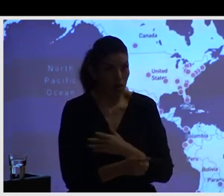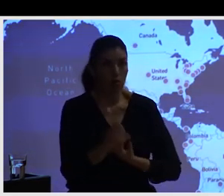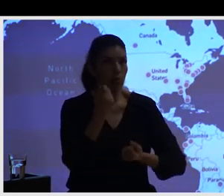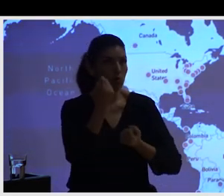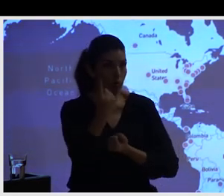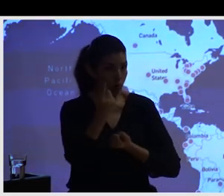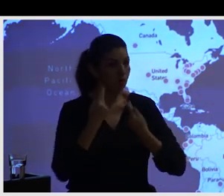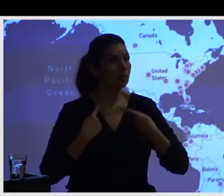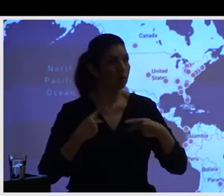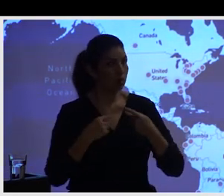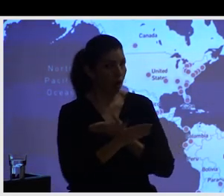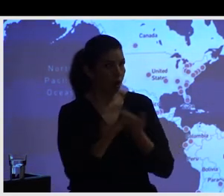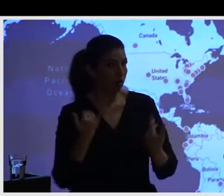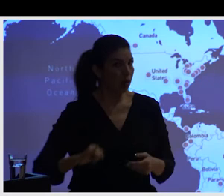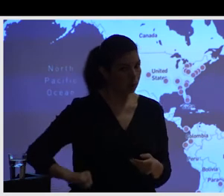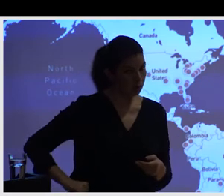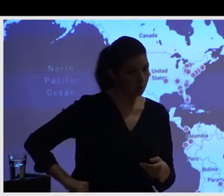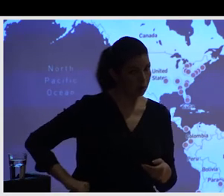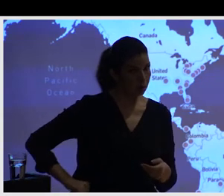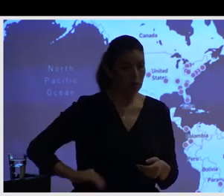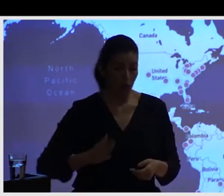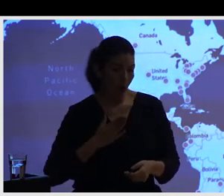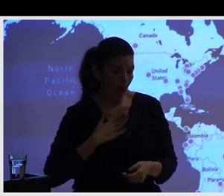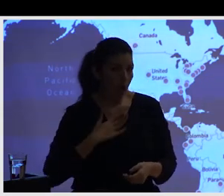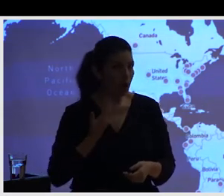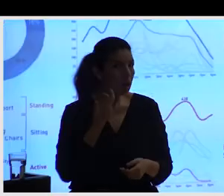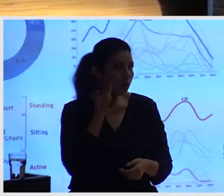donde hemos trabajado, donde tenemos información, sí la podríamos compartir.